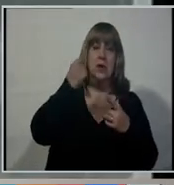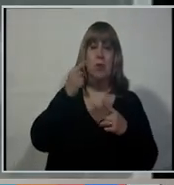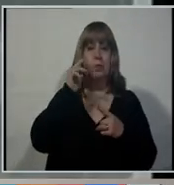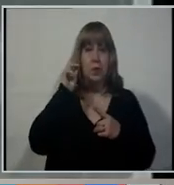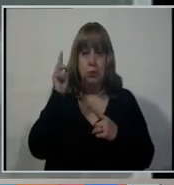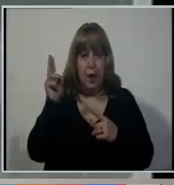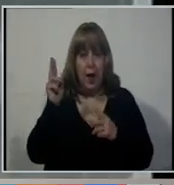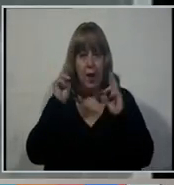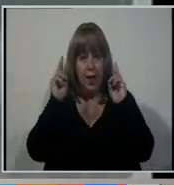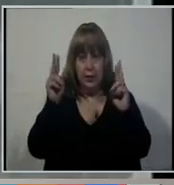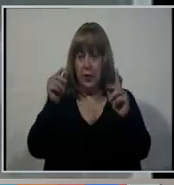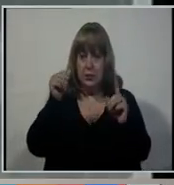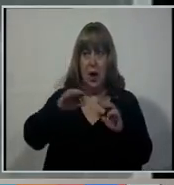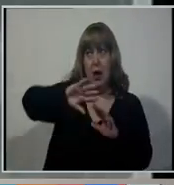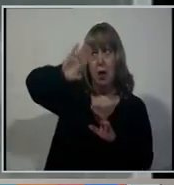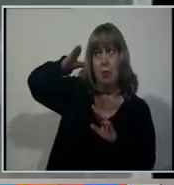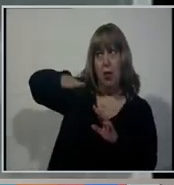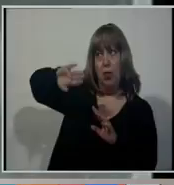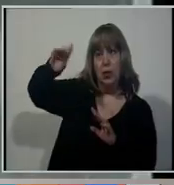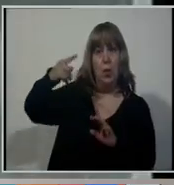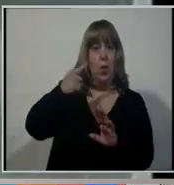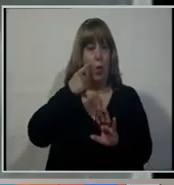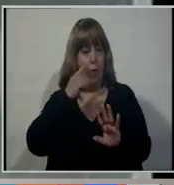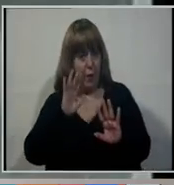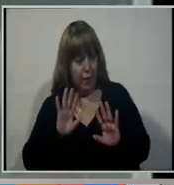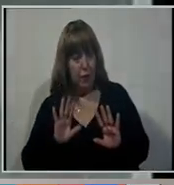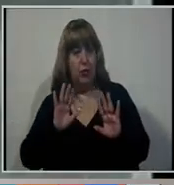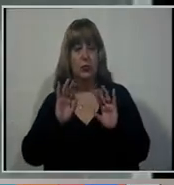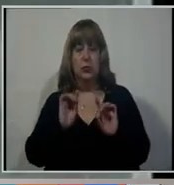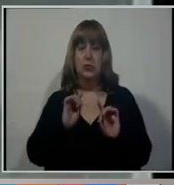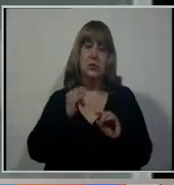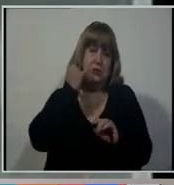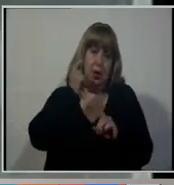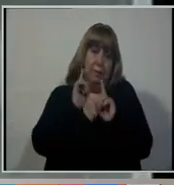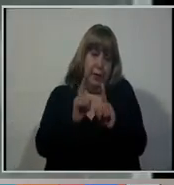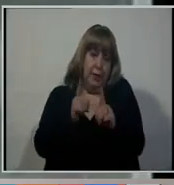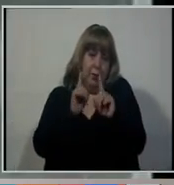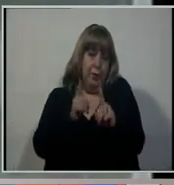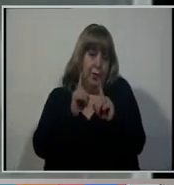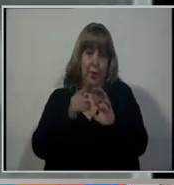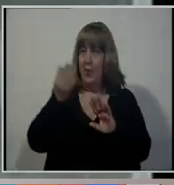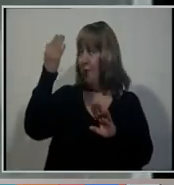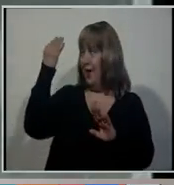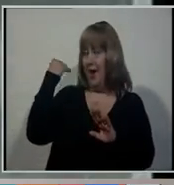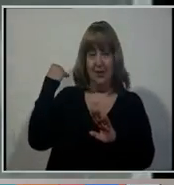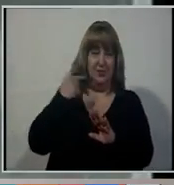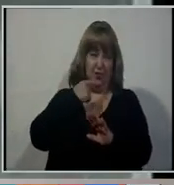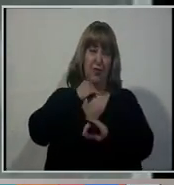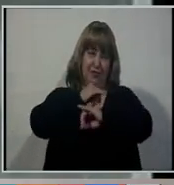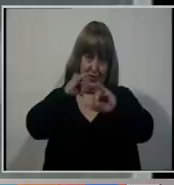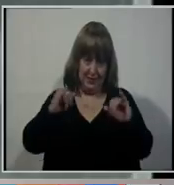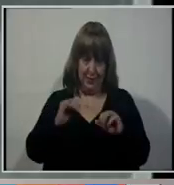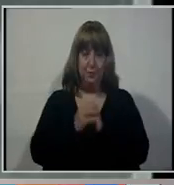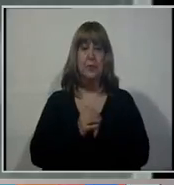cordillera de los Andes, así que se mantiene todo lo que venimos charlando, Horné, desde hace unos días ya. Bien,